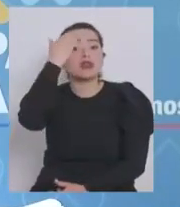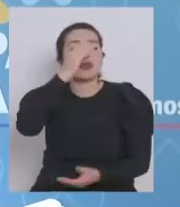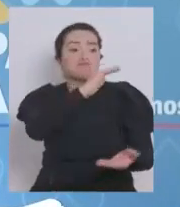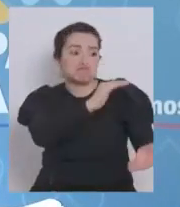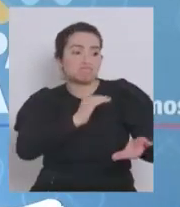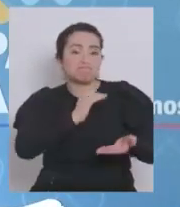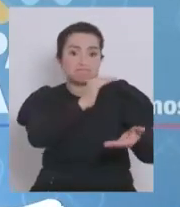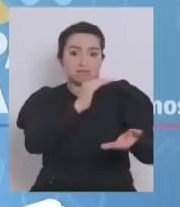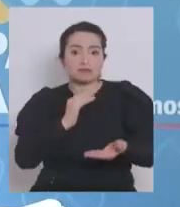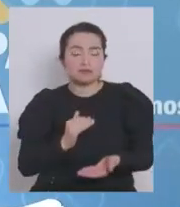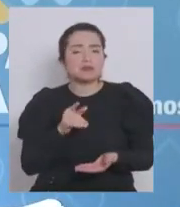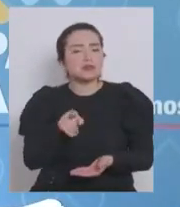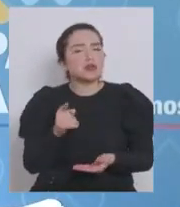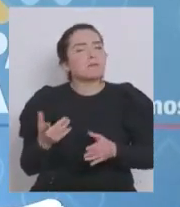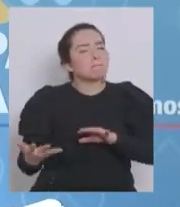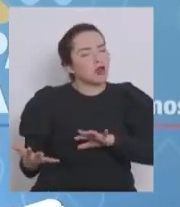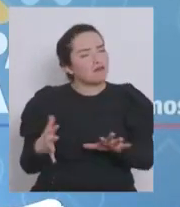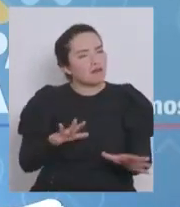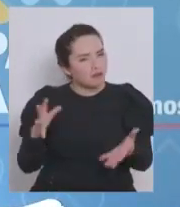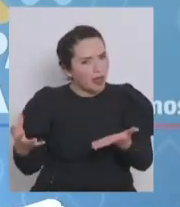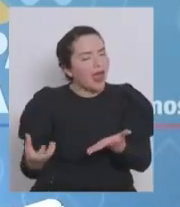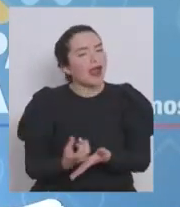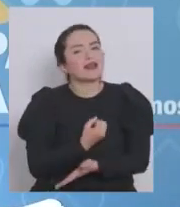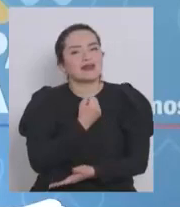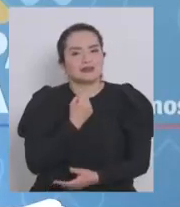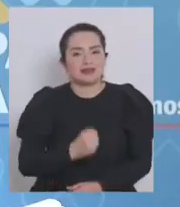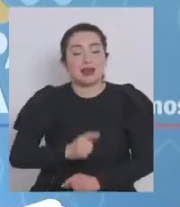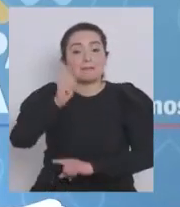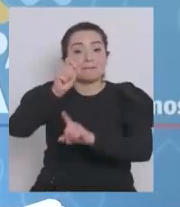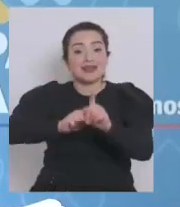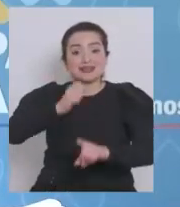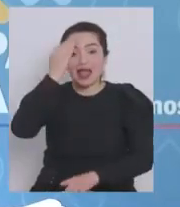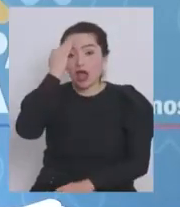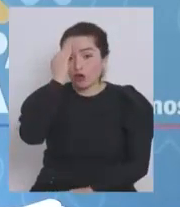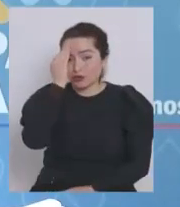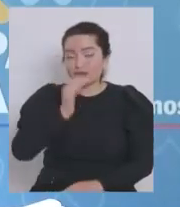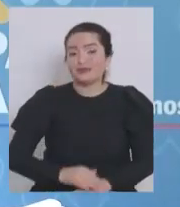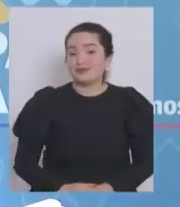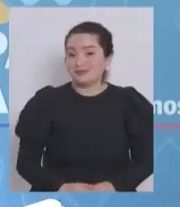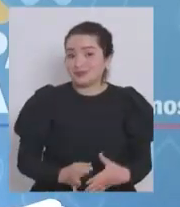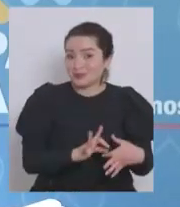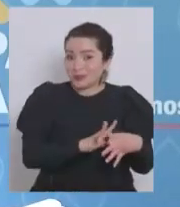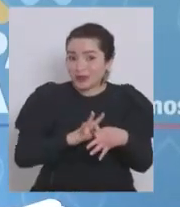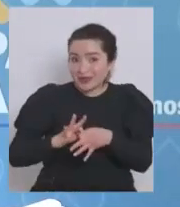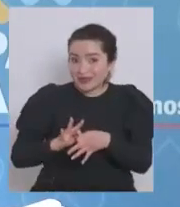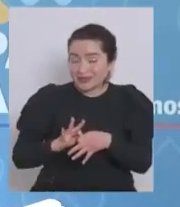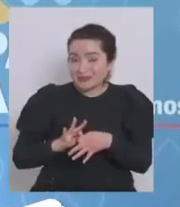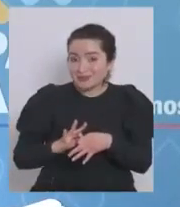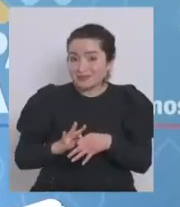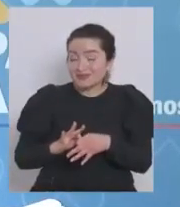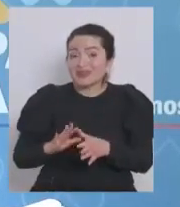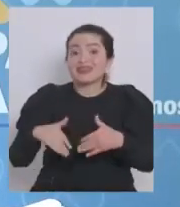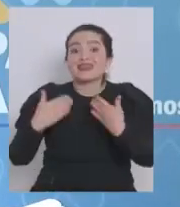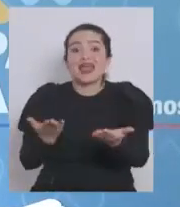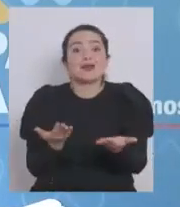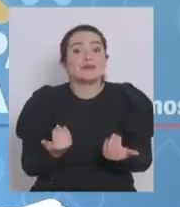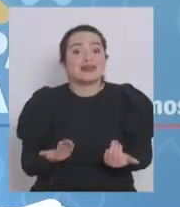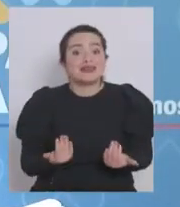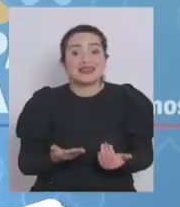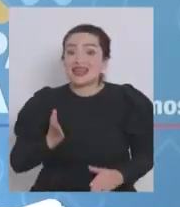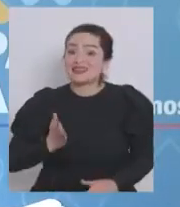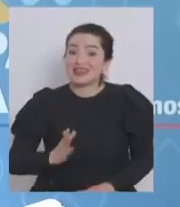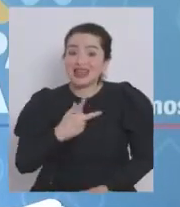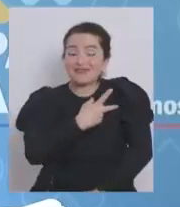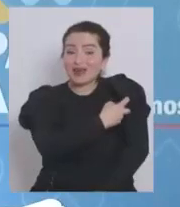probablemente se va a alcanzar en el mes de agosto. Por lo tanto, hay que darle la esperanza de que si se siguen